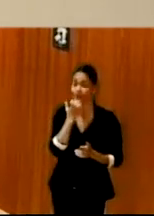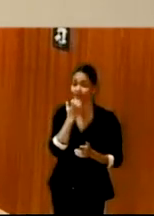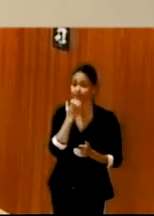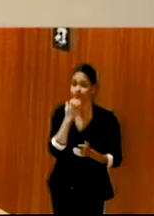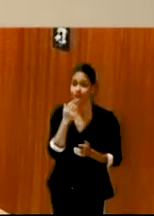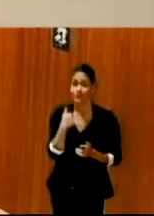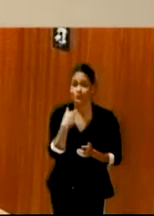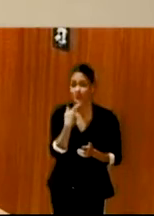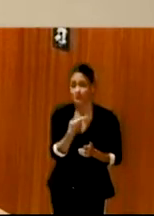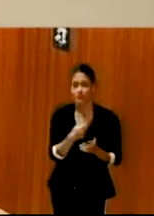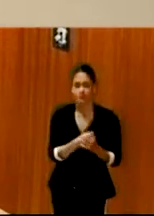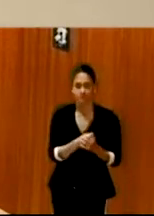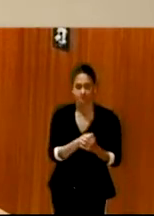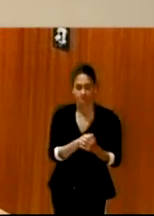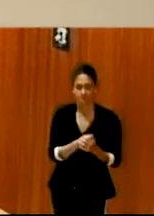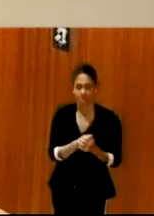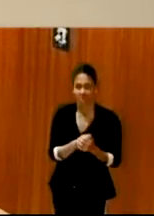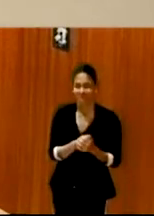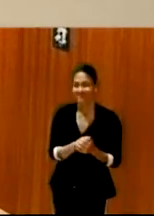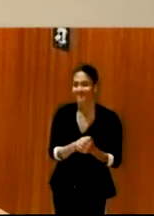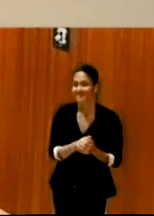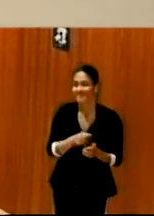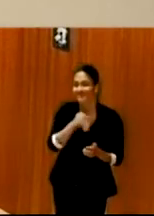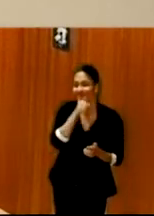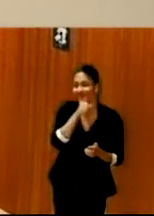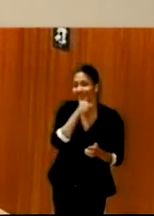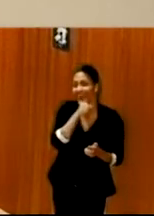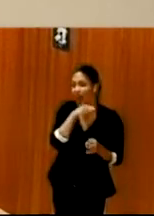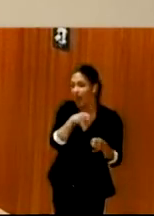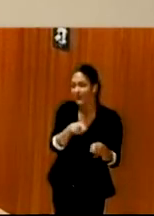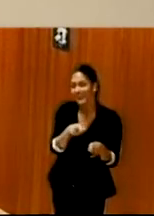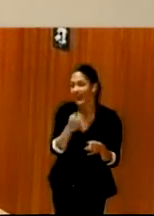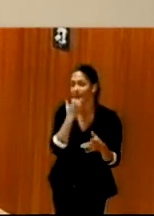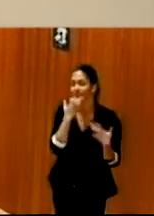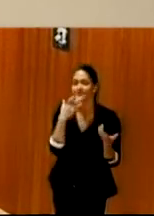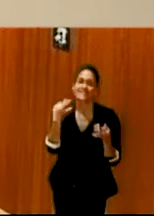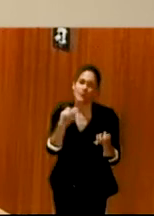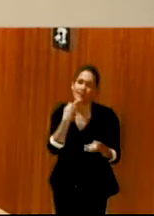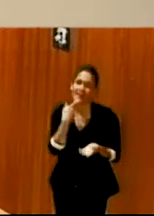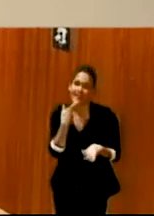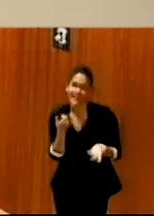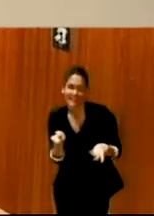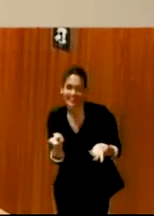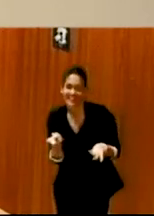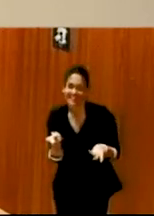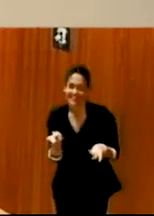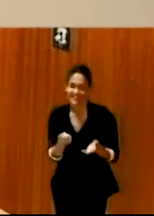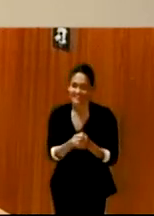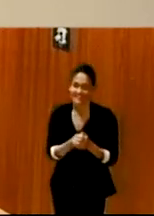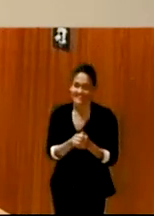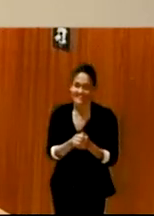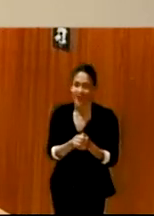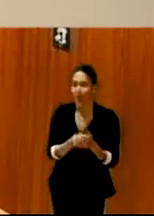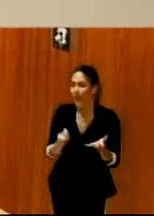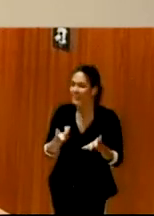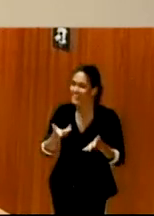de todo no vale, la medición de la abuela no es fiable. Esto es lo de las abuelas de qué bien lo